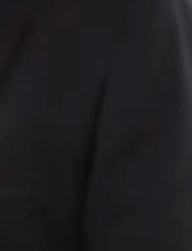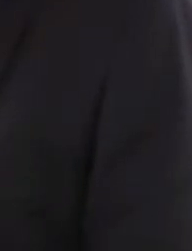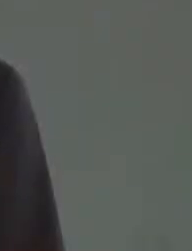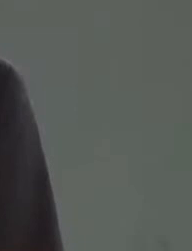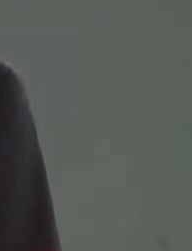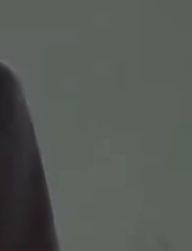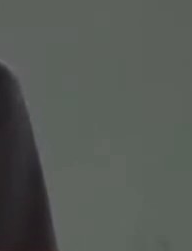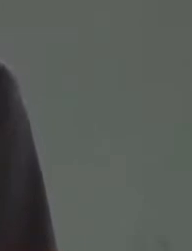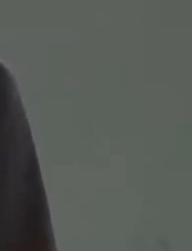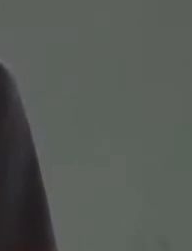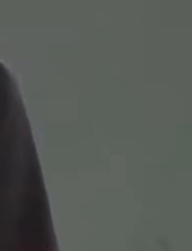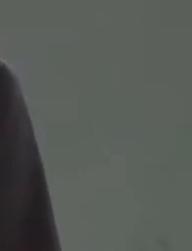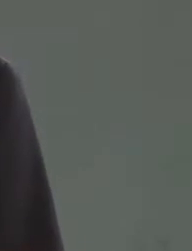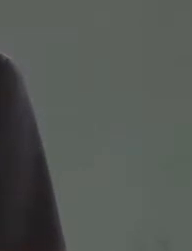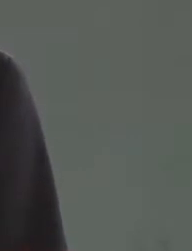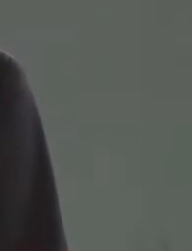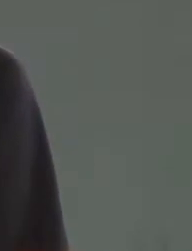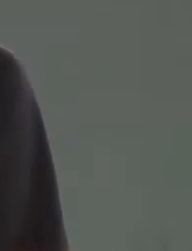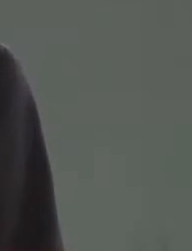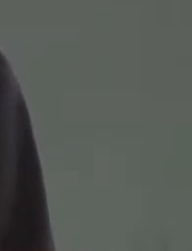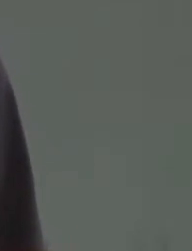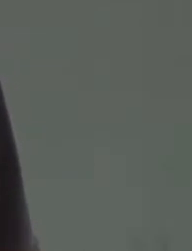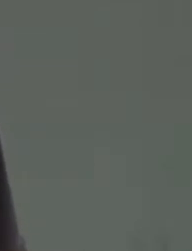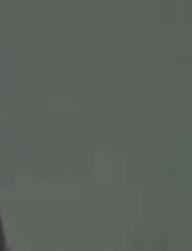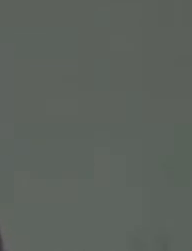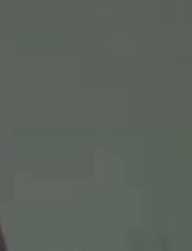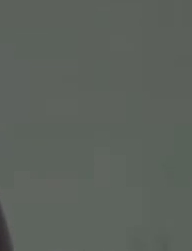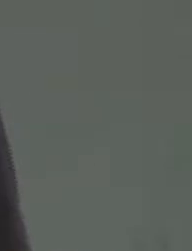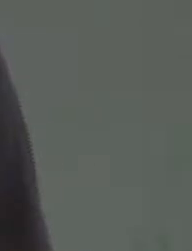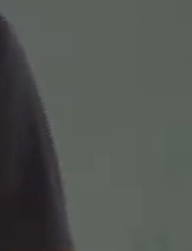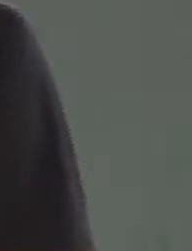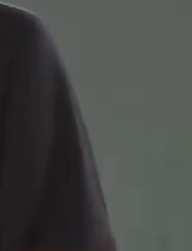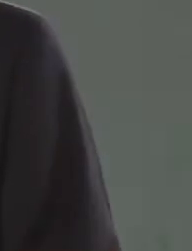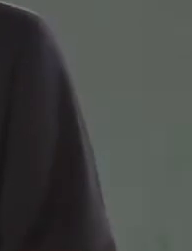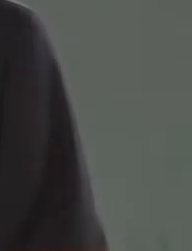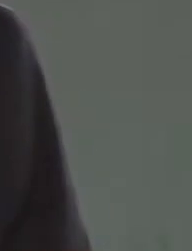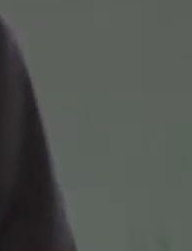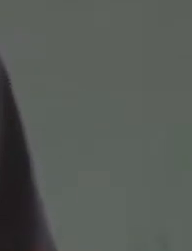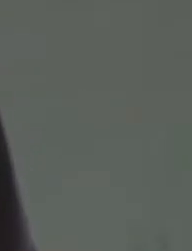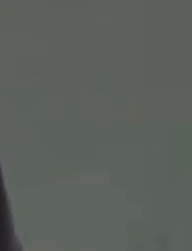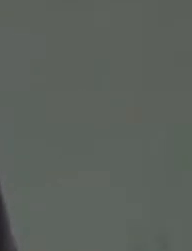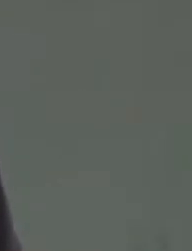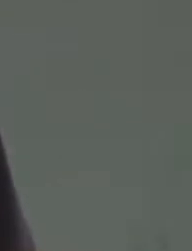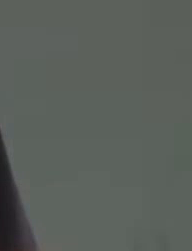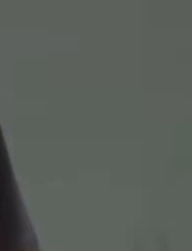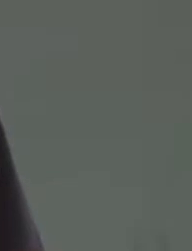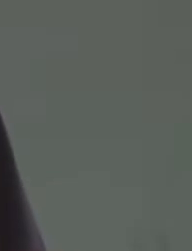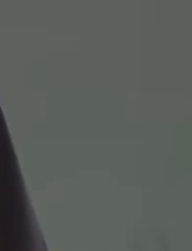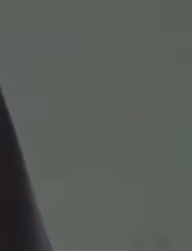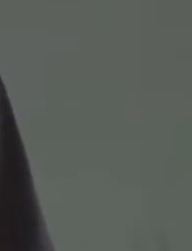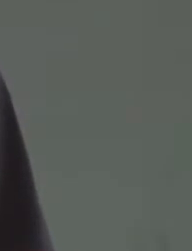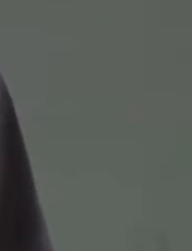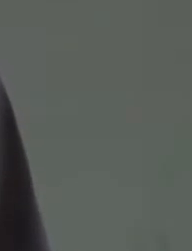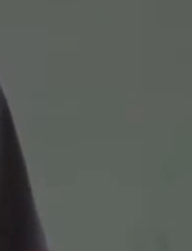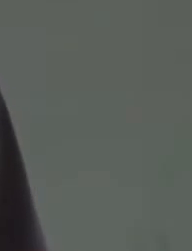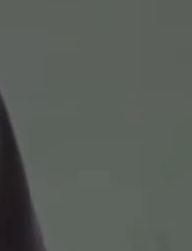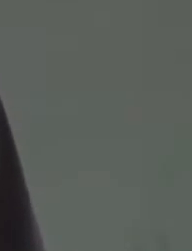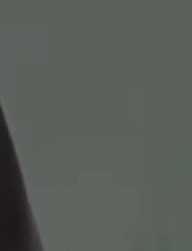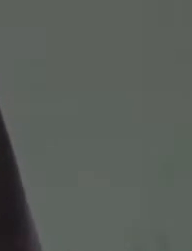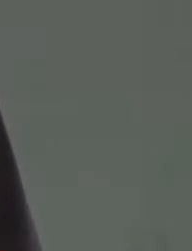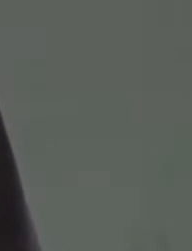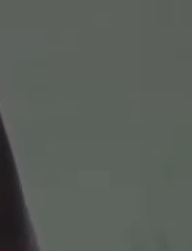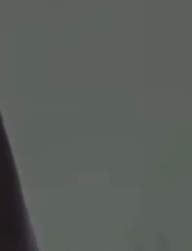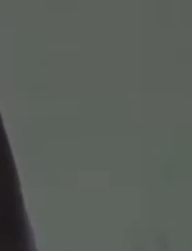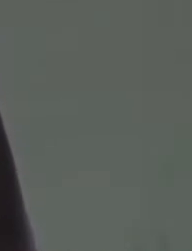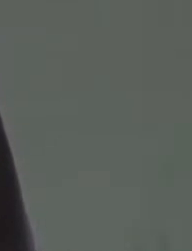repelió la agresión, resultando dos escoltas muertos, lográndose neutralizar